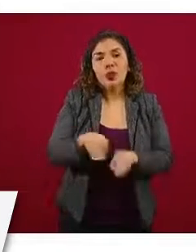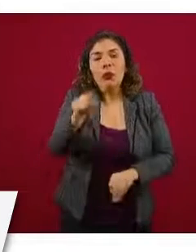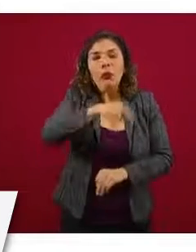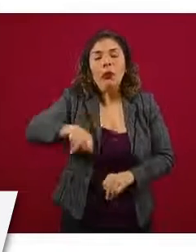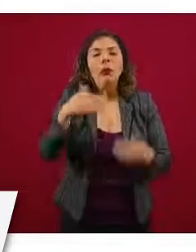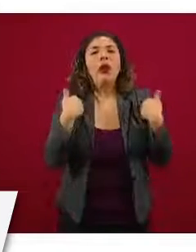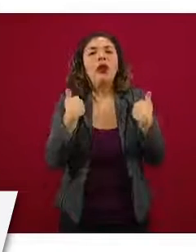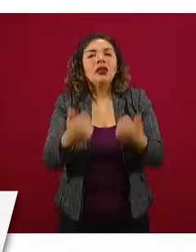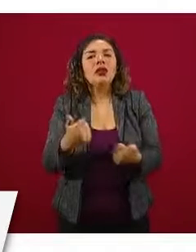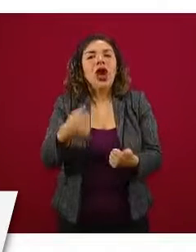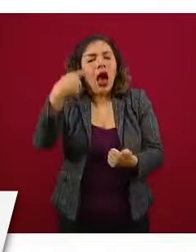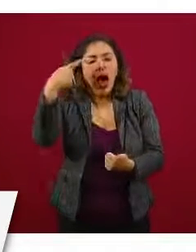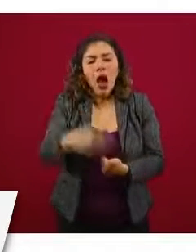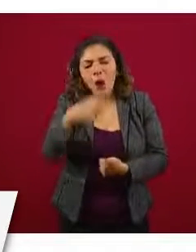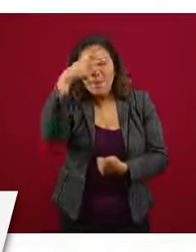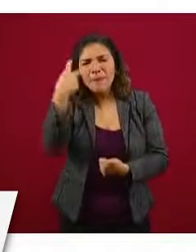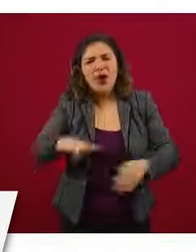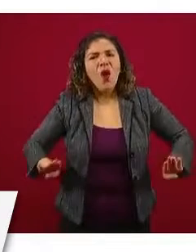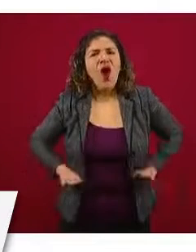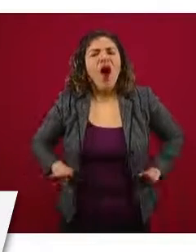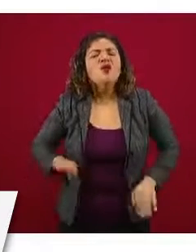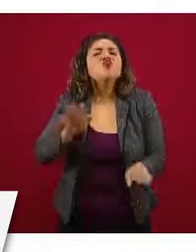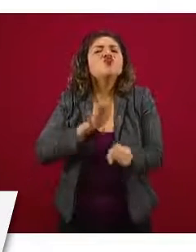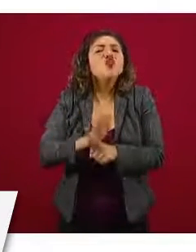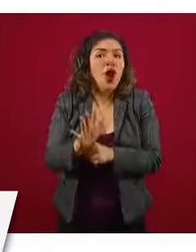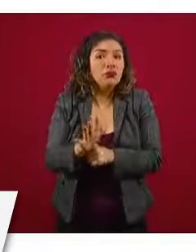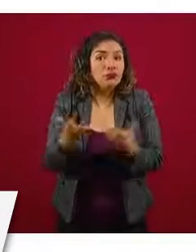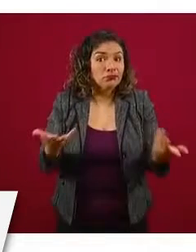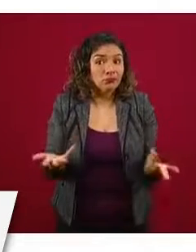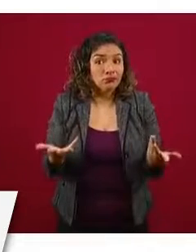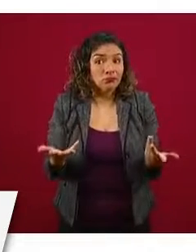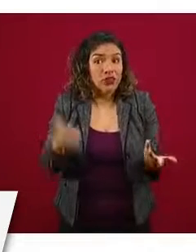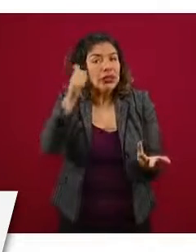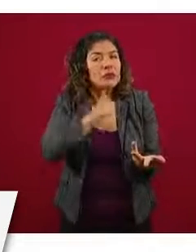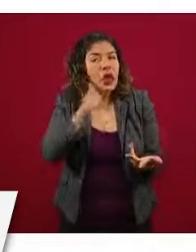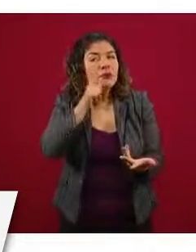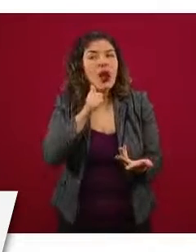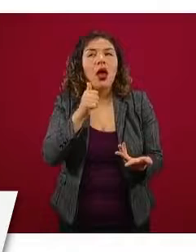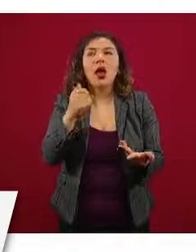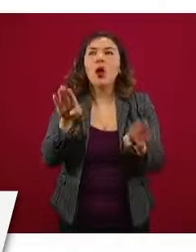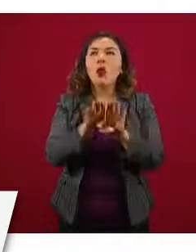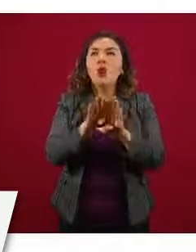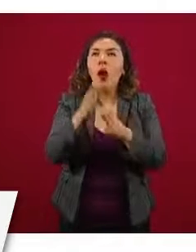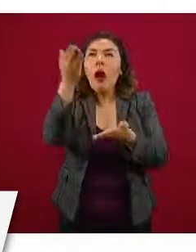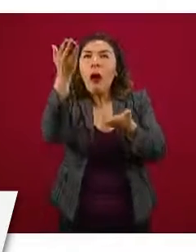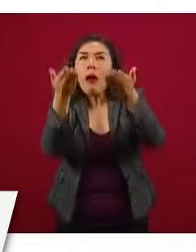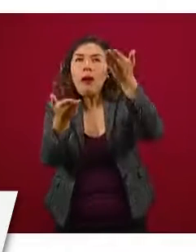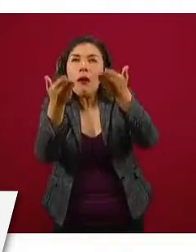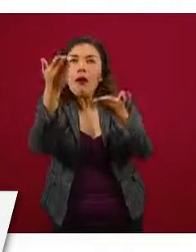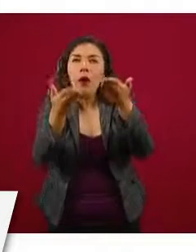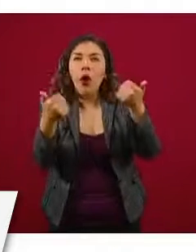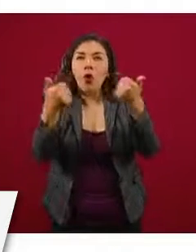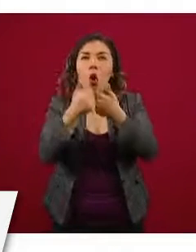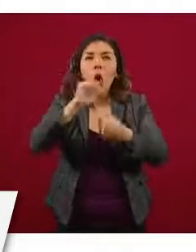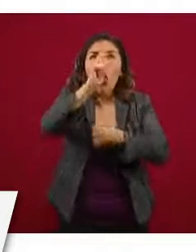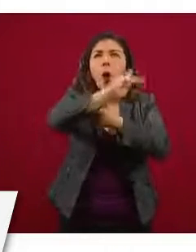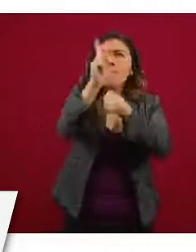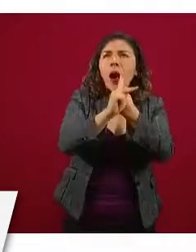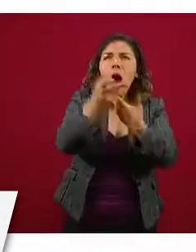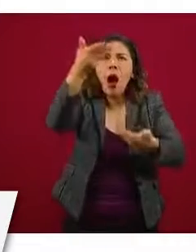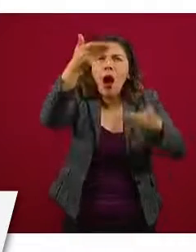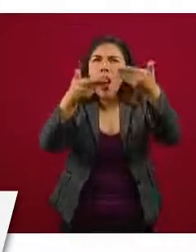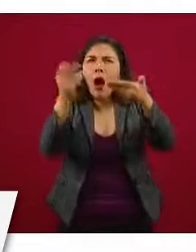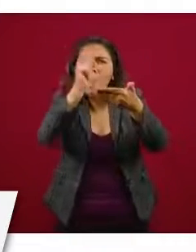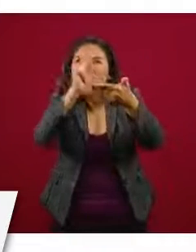cuál es la realidad mexicana. En todo momento las comparaciones tienen sus elementos a considerar y